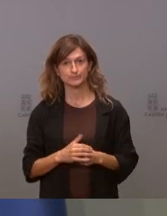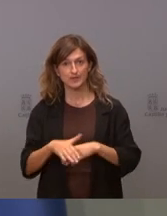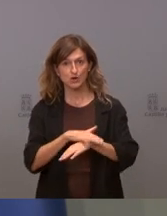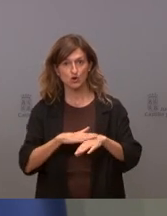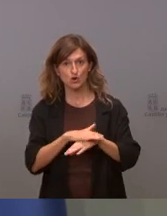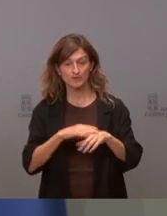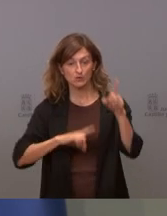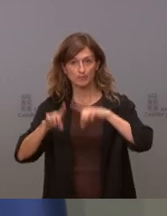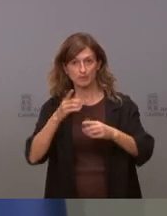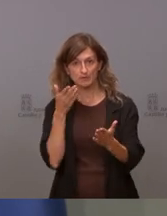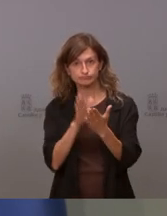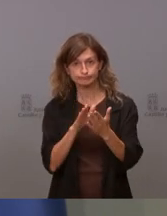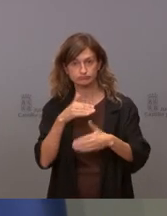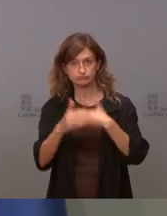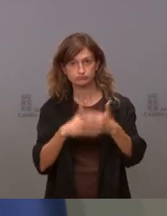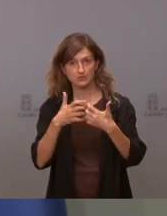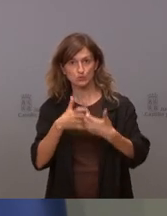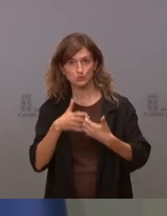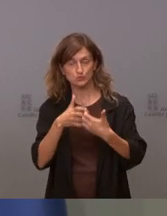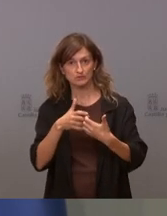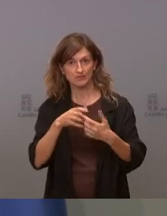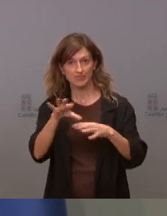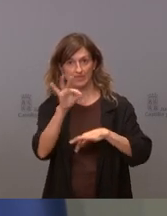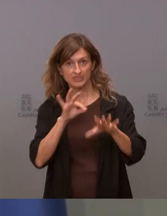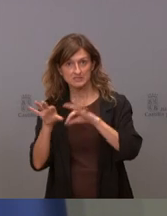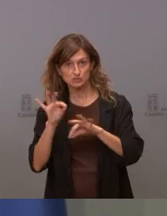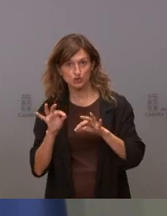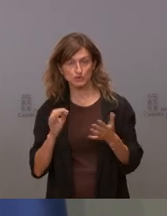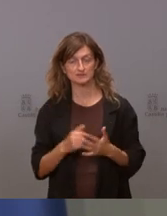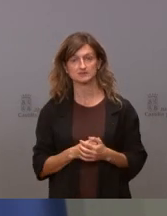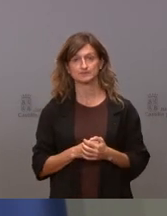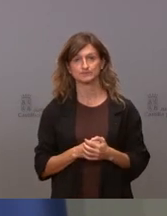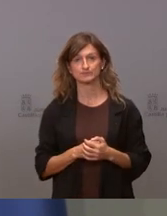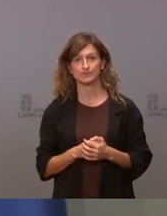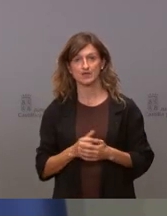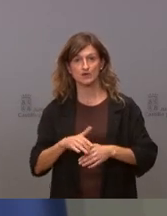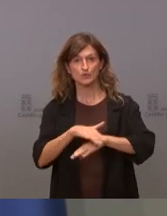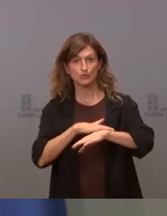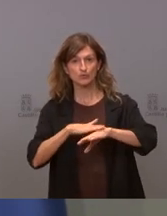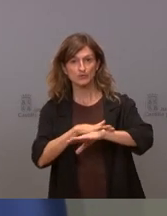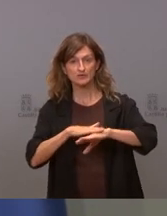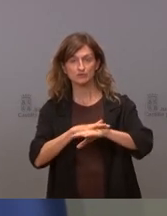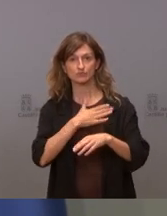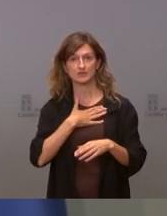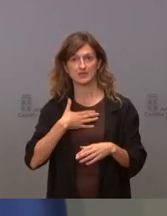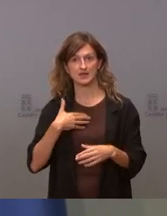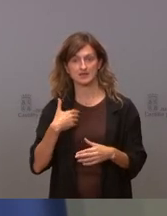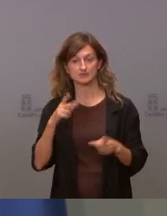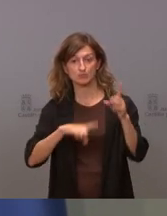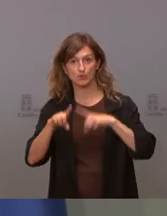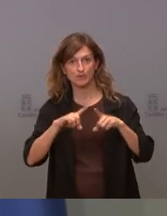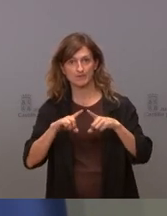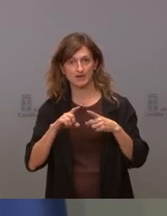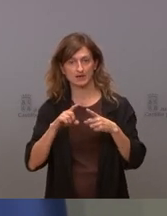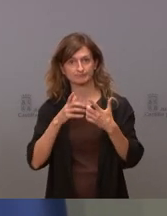la cara ante los problemas ese gobierno que toma decisiones ese gobierno dispuesto a afrontar los problemas